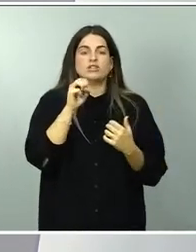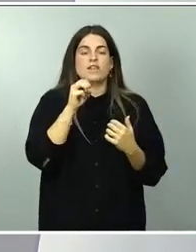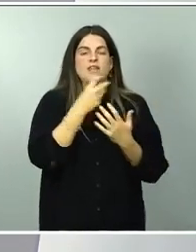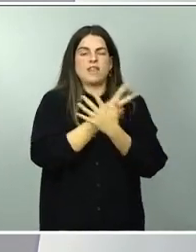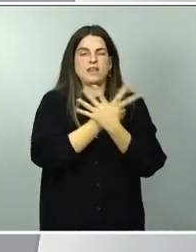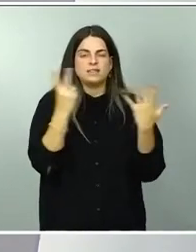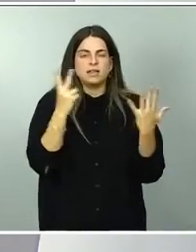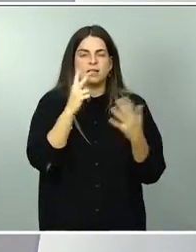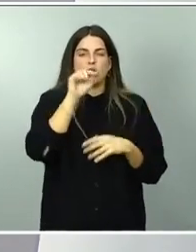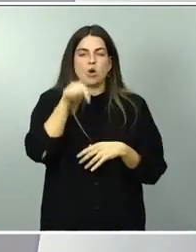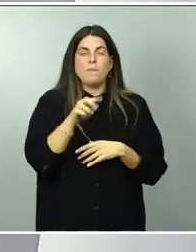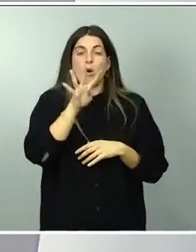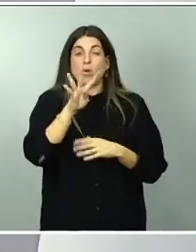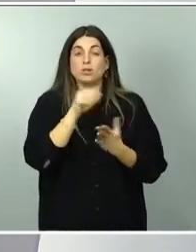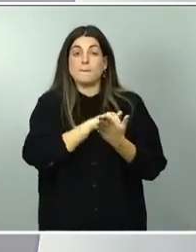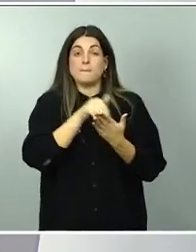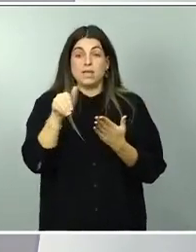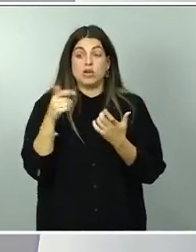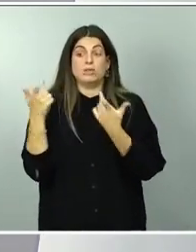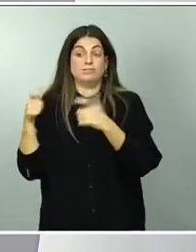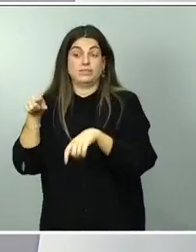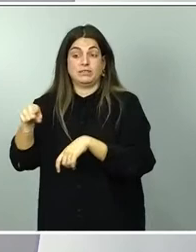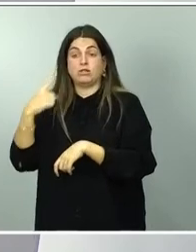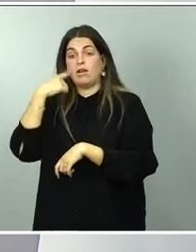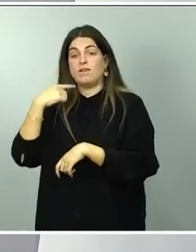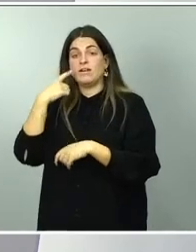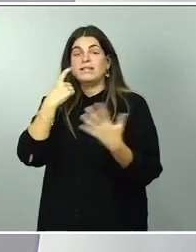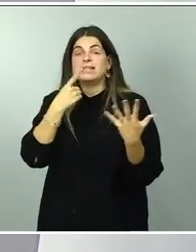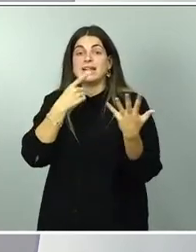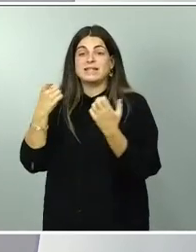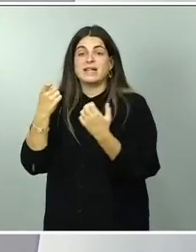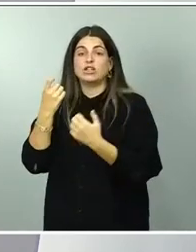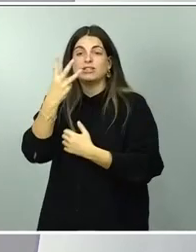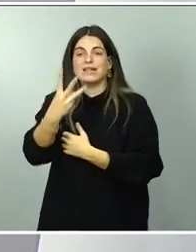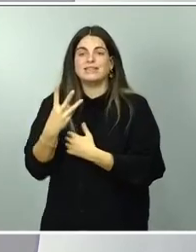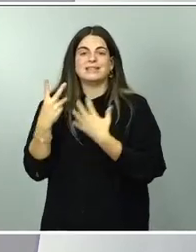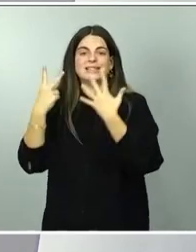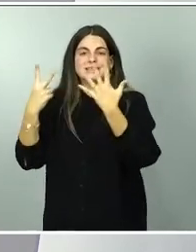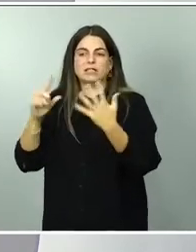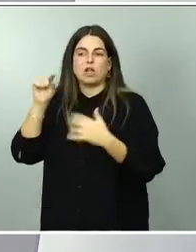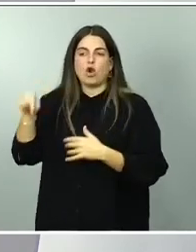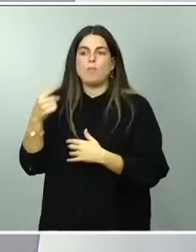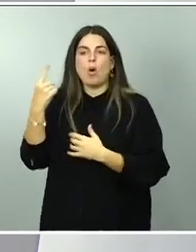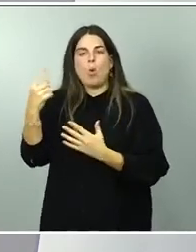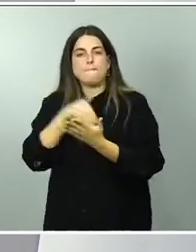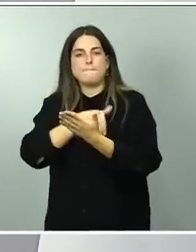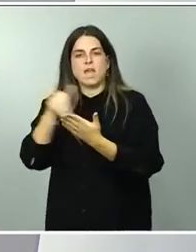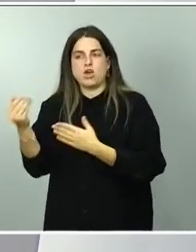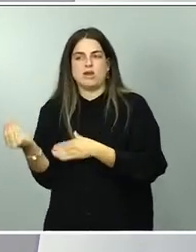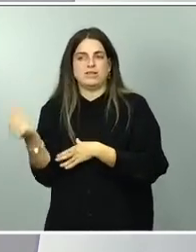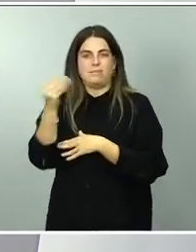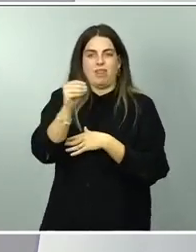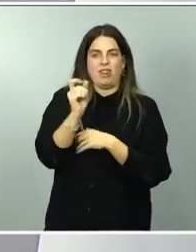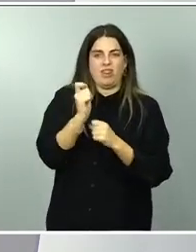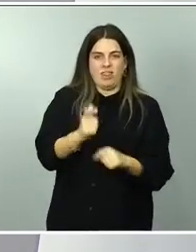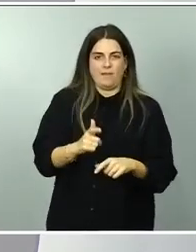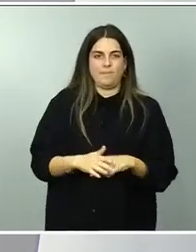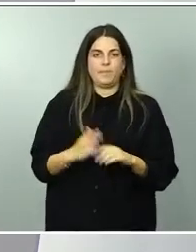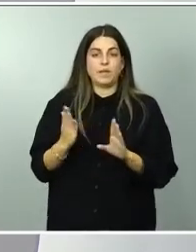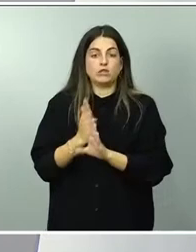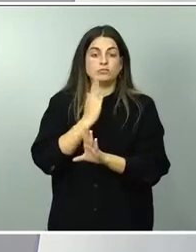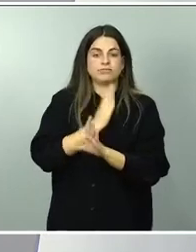En el caso de la banca, 637,1 millones. Esto anticipa una